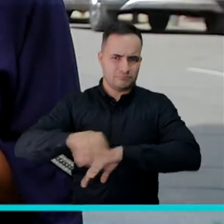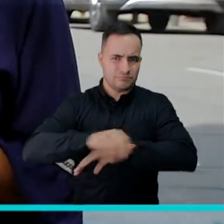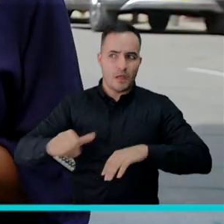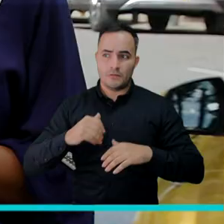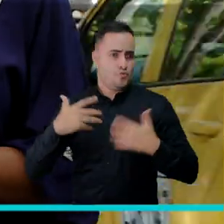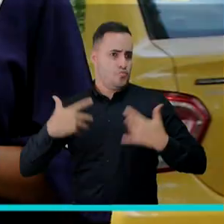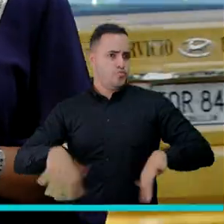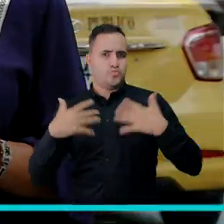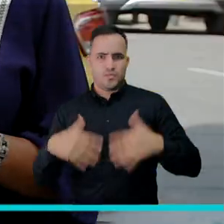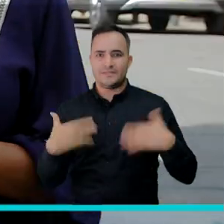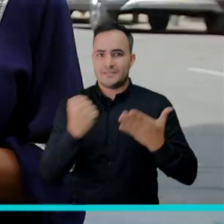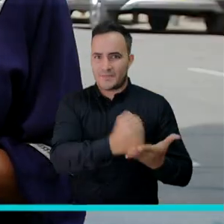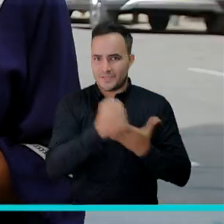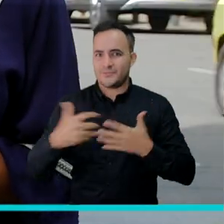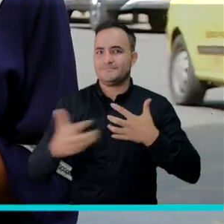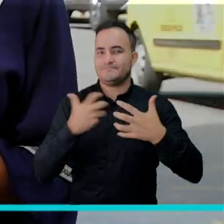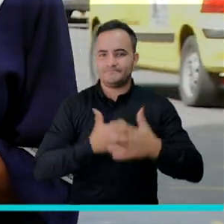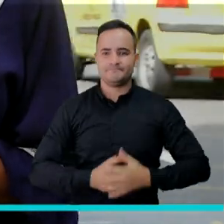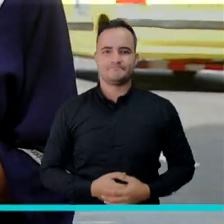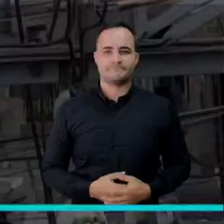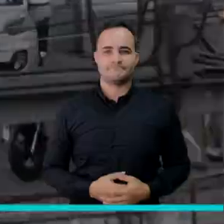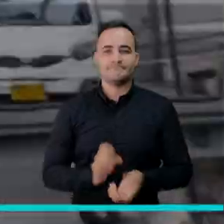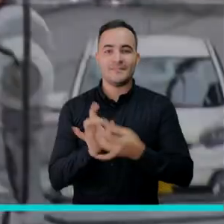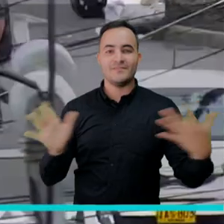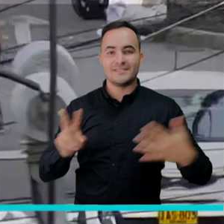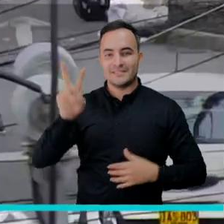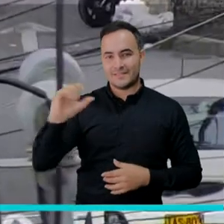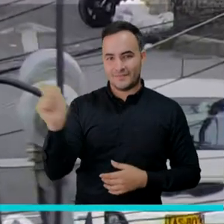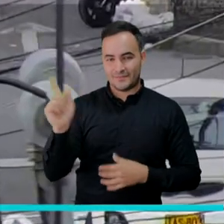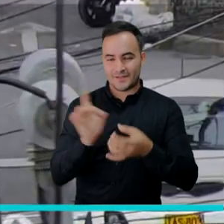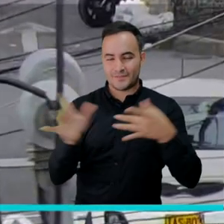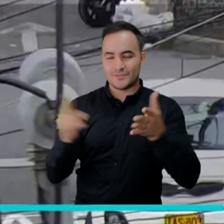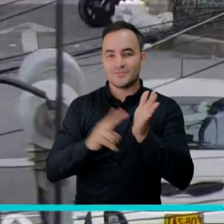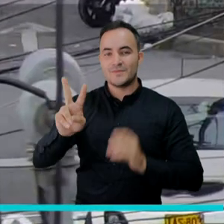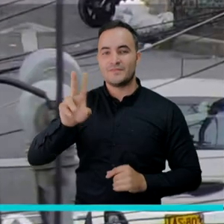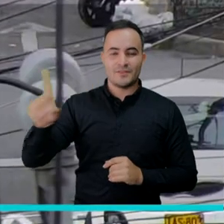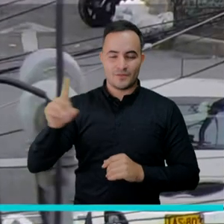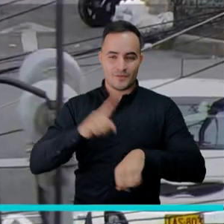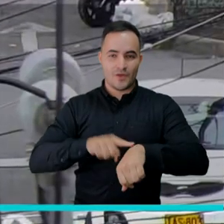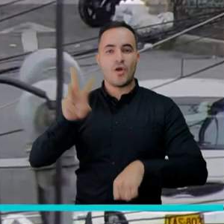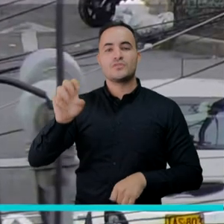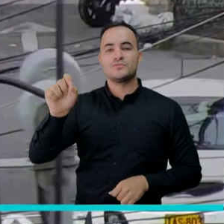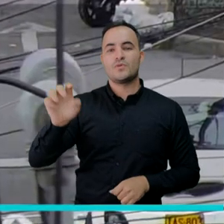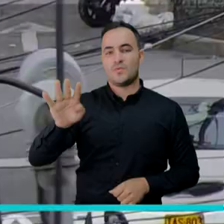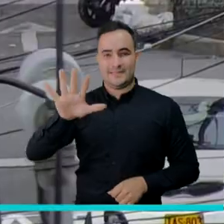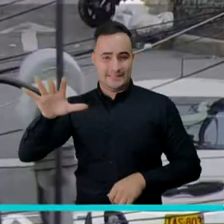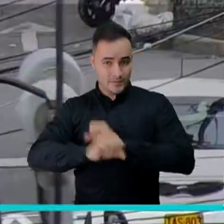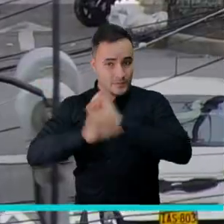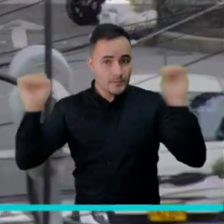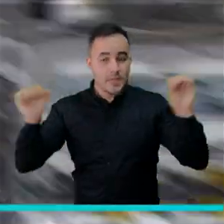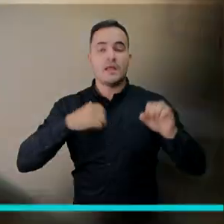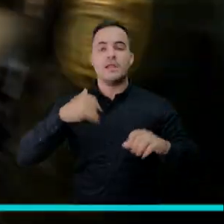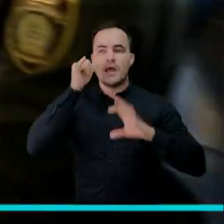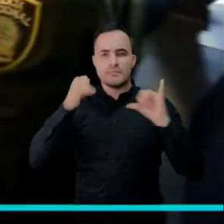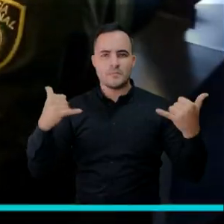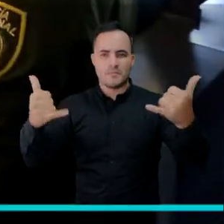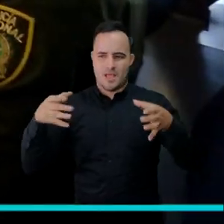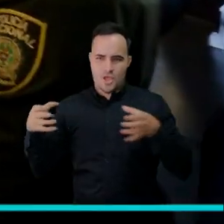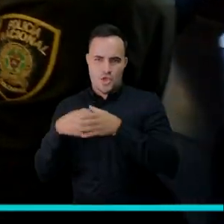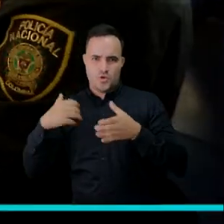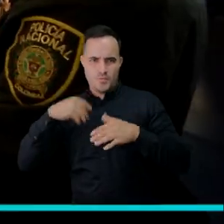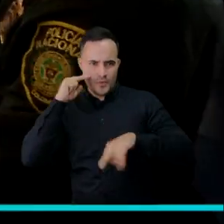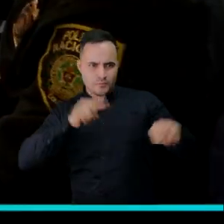corrido del año. Así funciona el sistema. El día 7 de febrero de 2021 a las 8.45 am, los